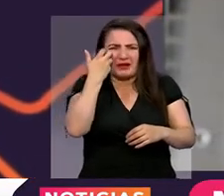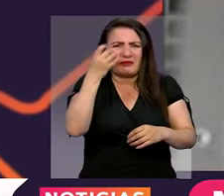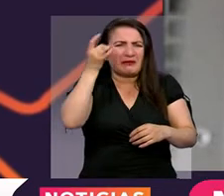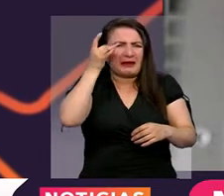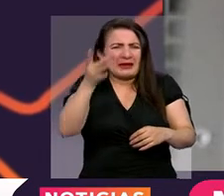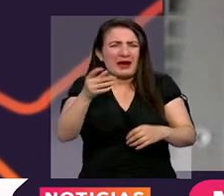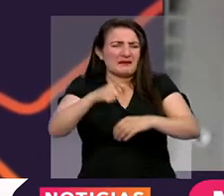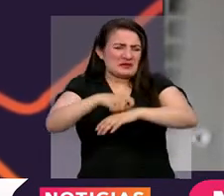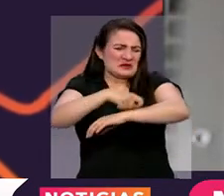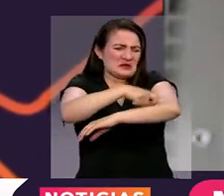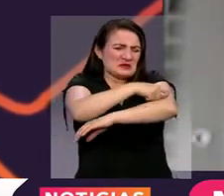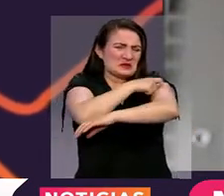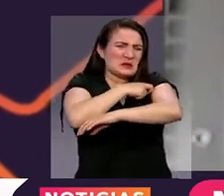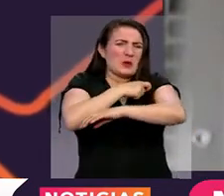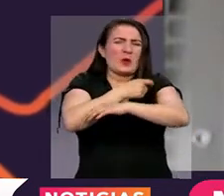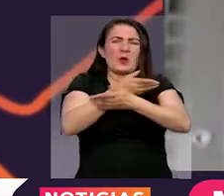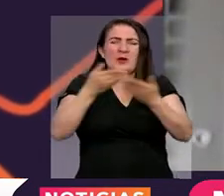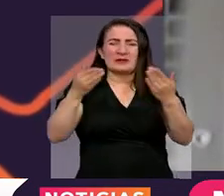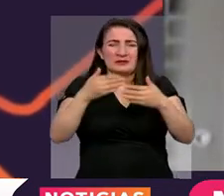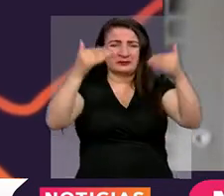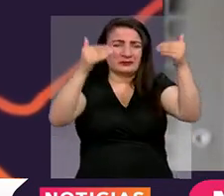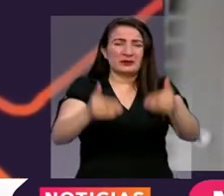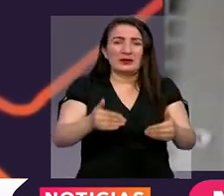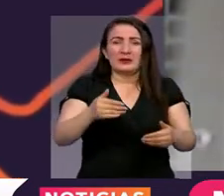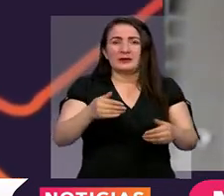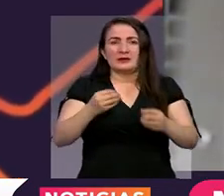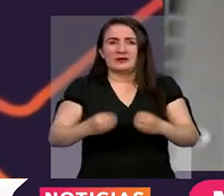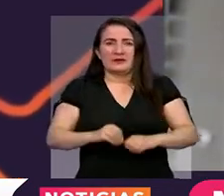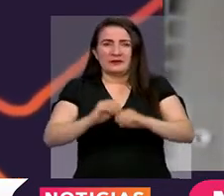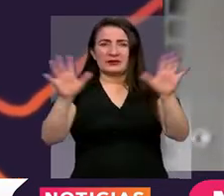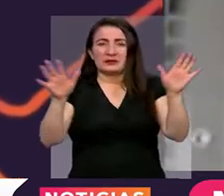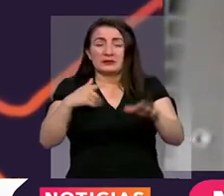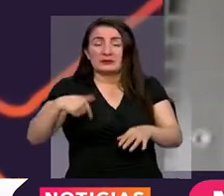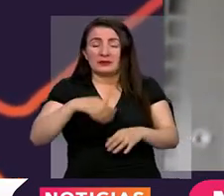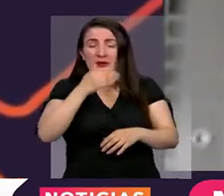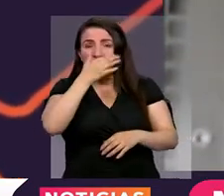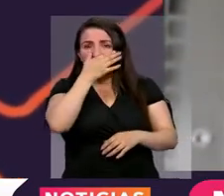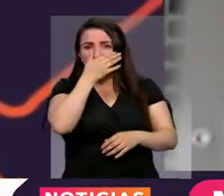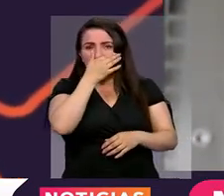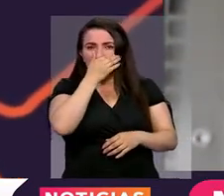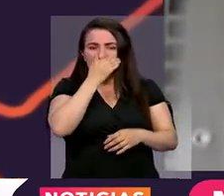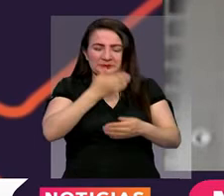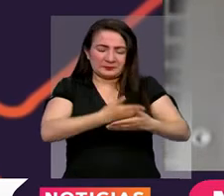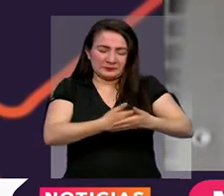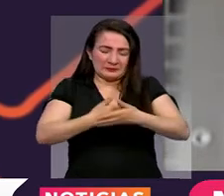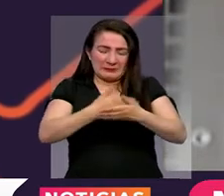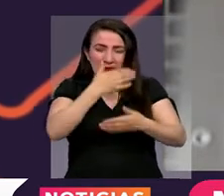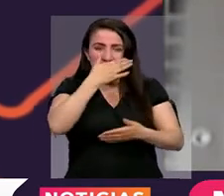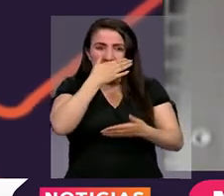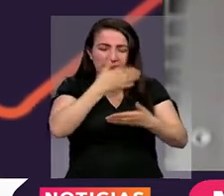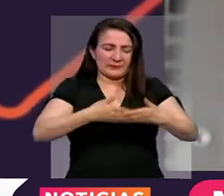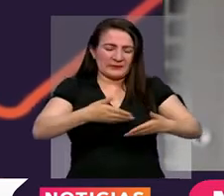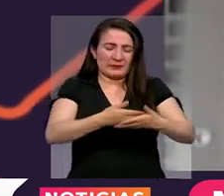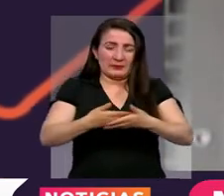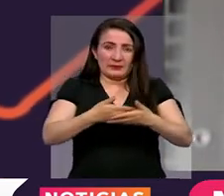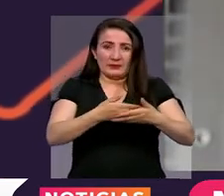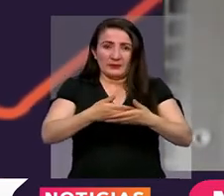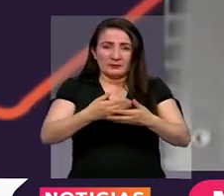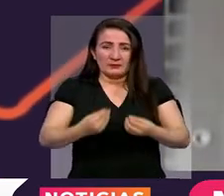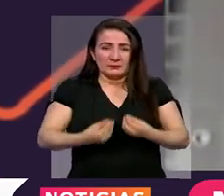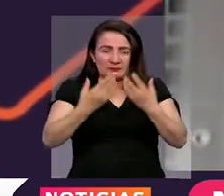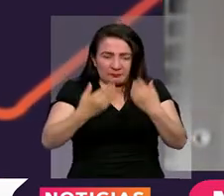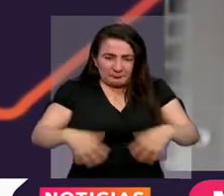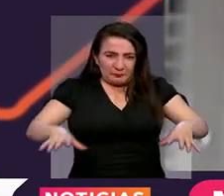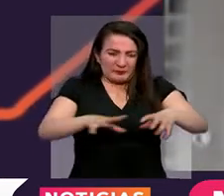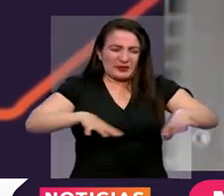secuelas de una rubeola congénita, que es la infección que se produce en el bebé o las secuelas de la infección en el bebé